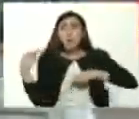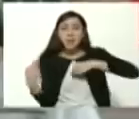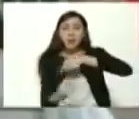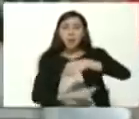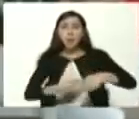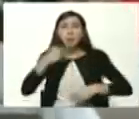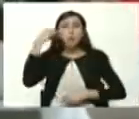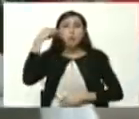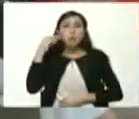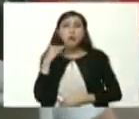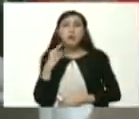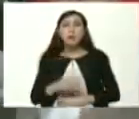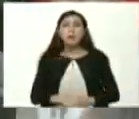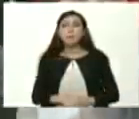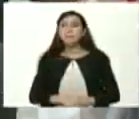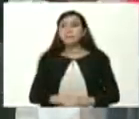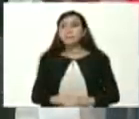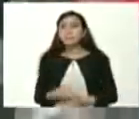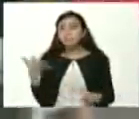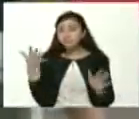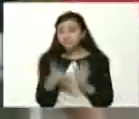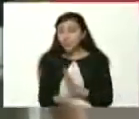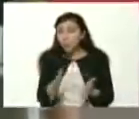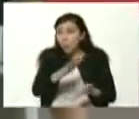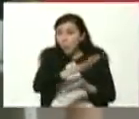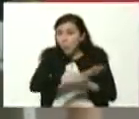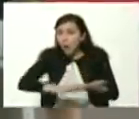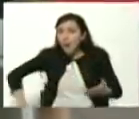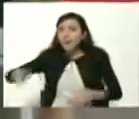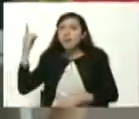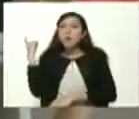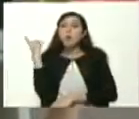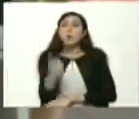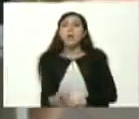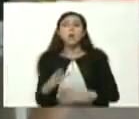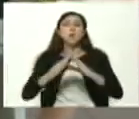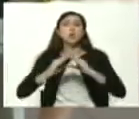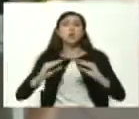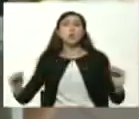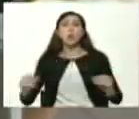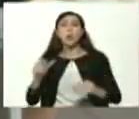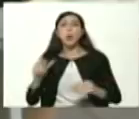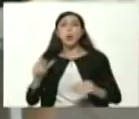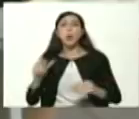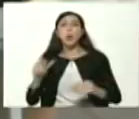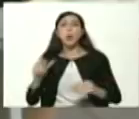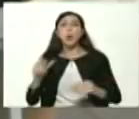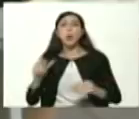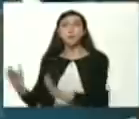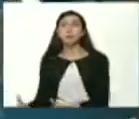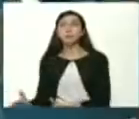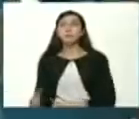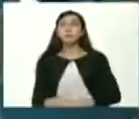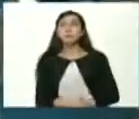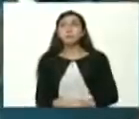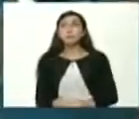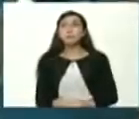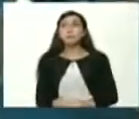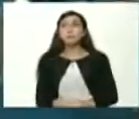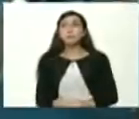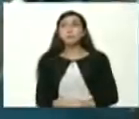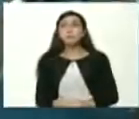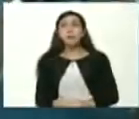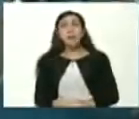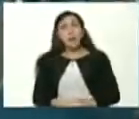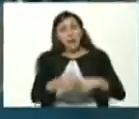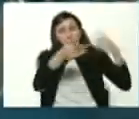bolivariana, siendo gratuita y obligatoria para todos. Maduro Moros le